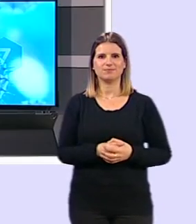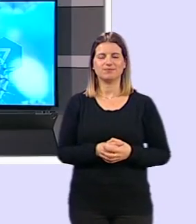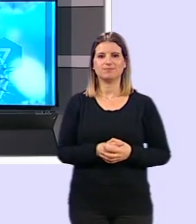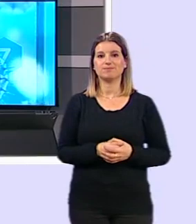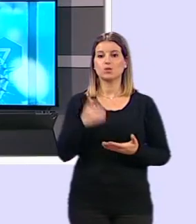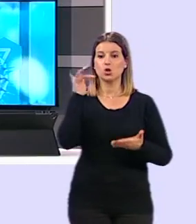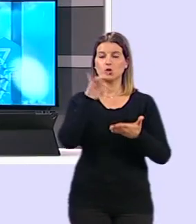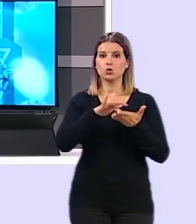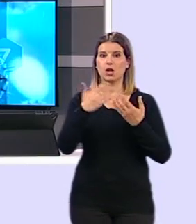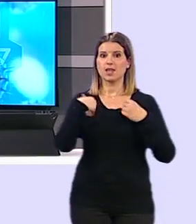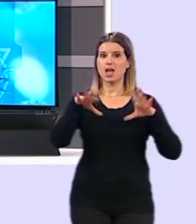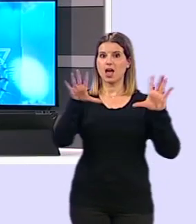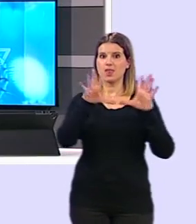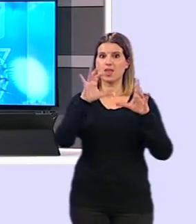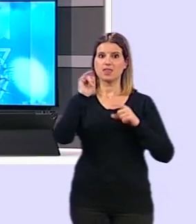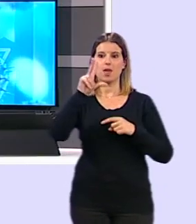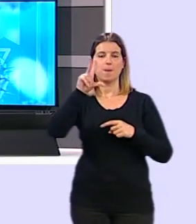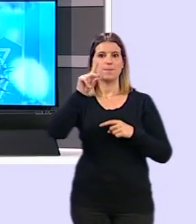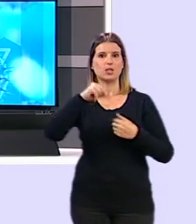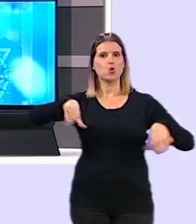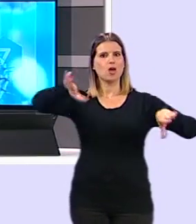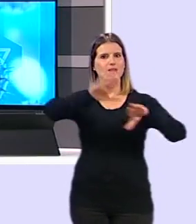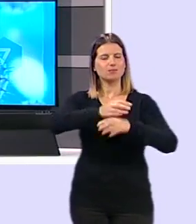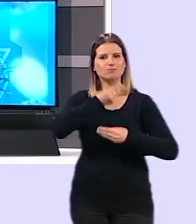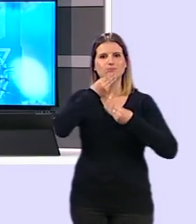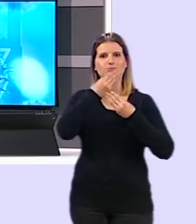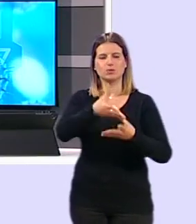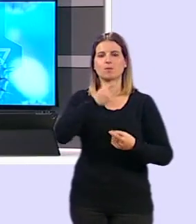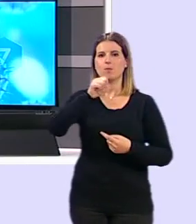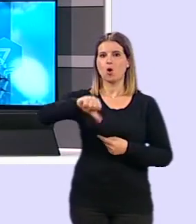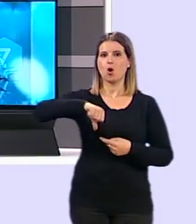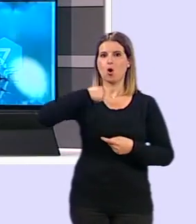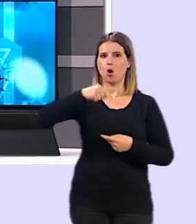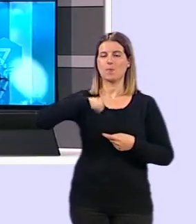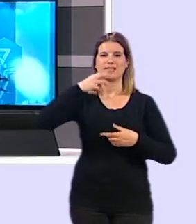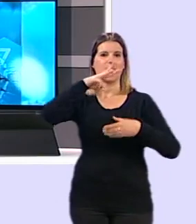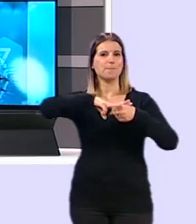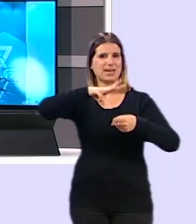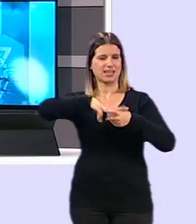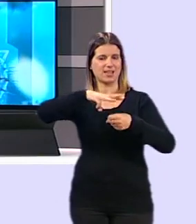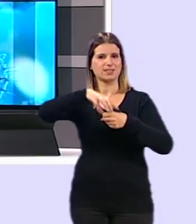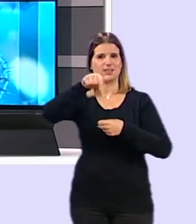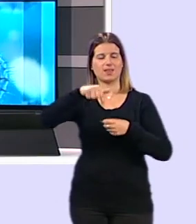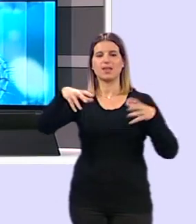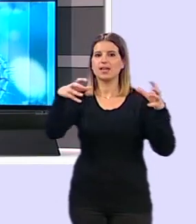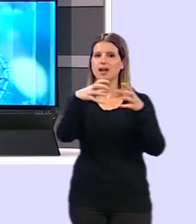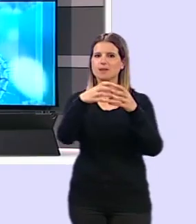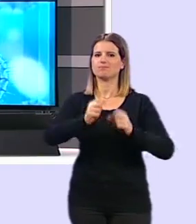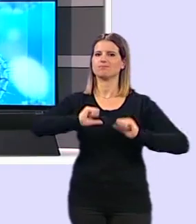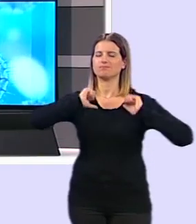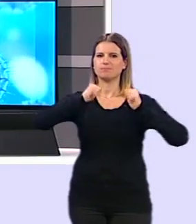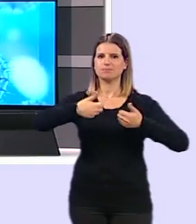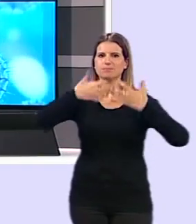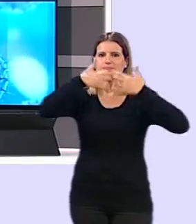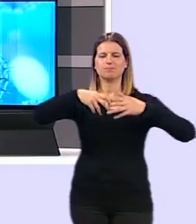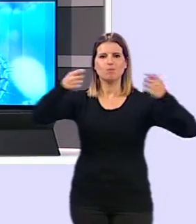y cuando son las 10 y 21 de la noche vamos a contarles que el hospital Universitario Clínico San Cecilio de Granada ha puesto en marcha